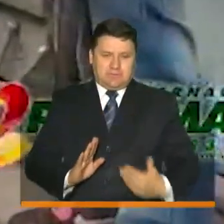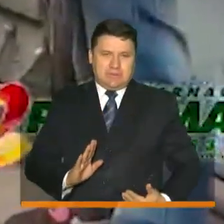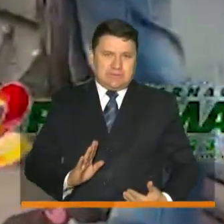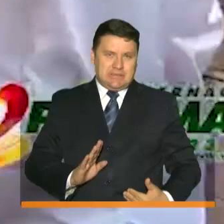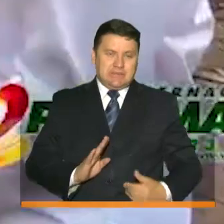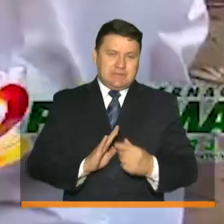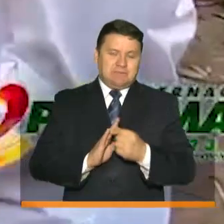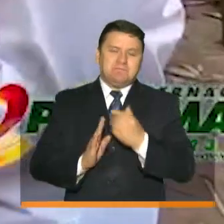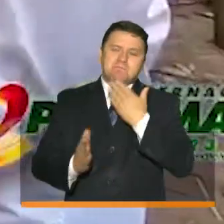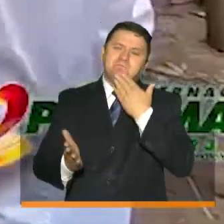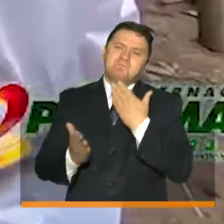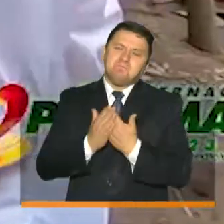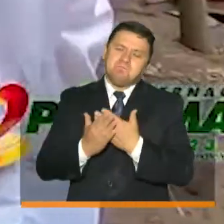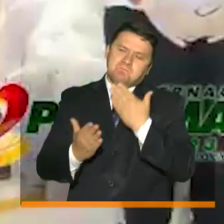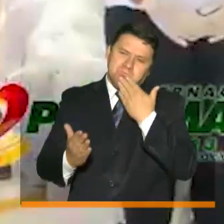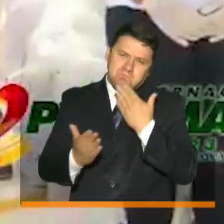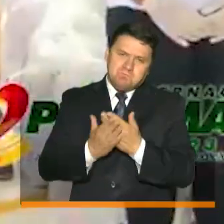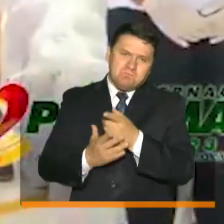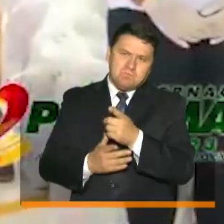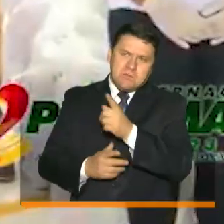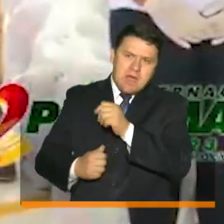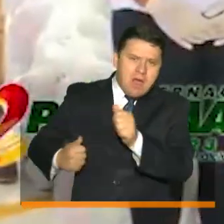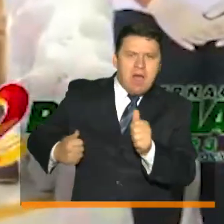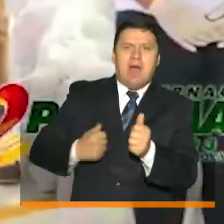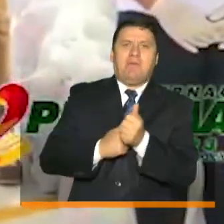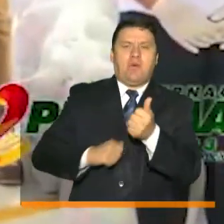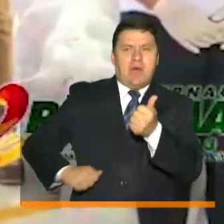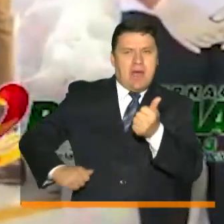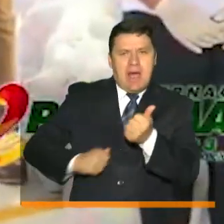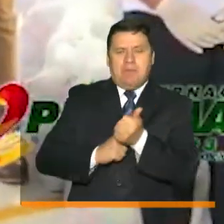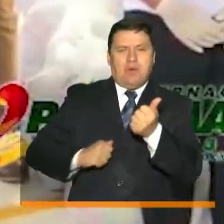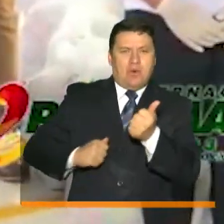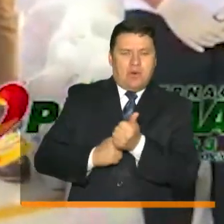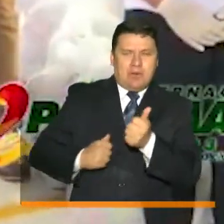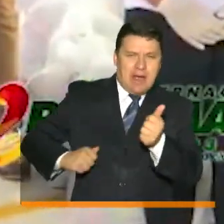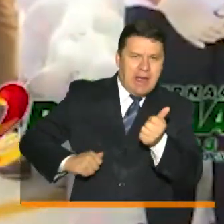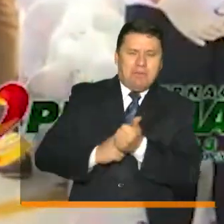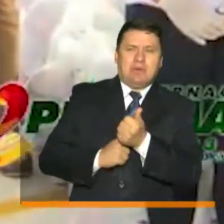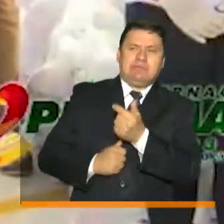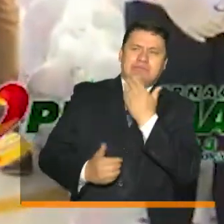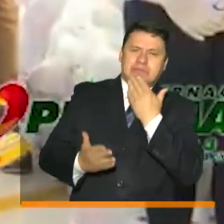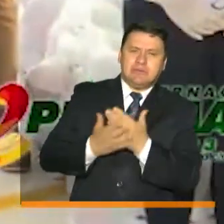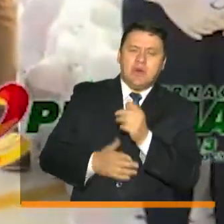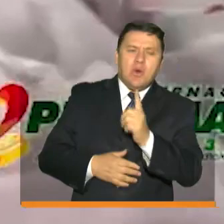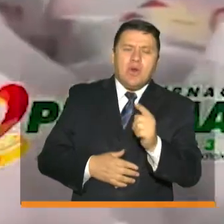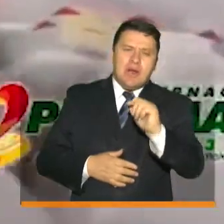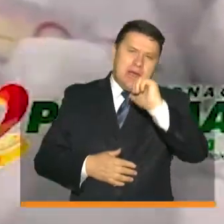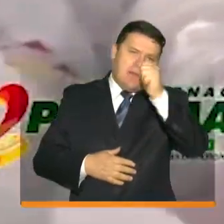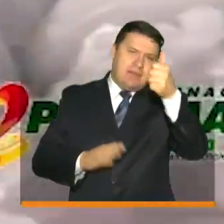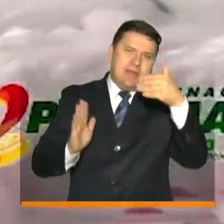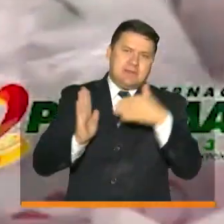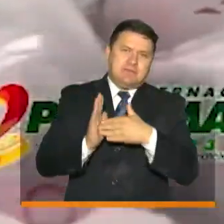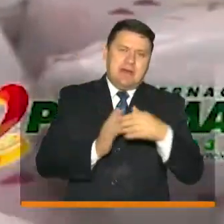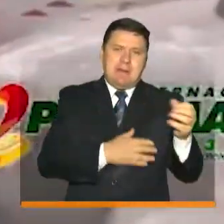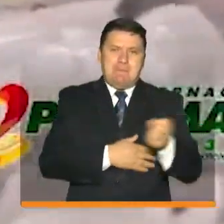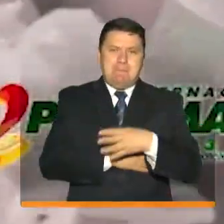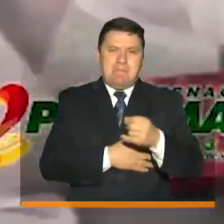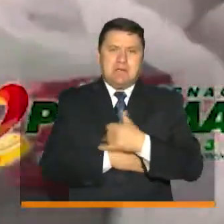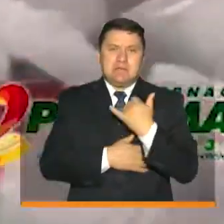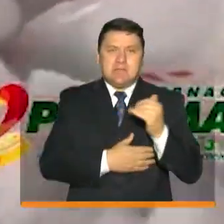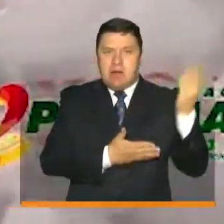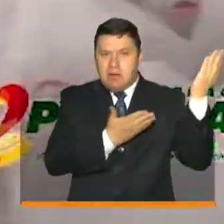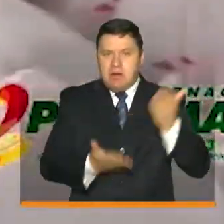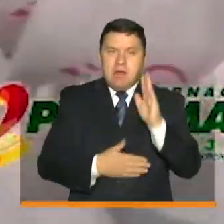gracias por el respaldo y el apoyo recibido cerca de 10 mil mercados han